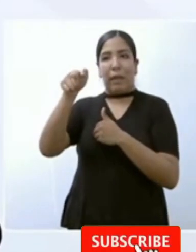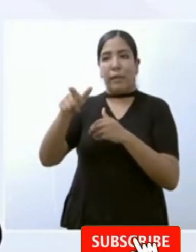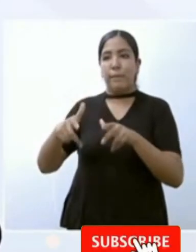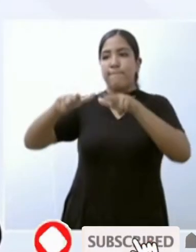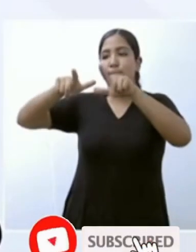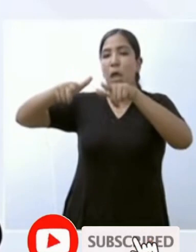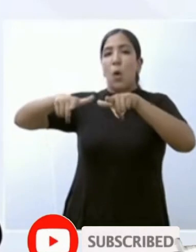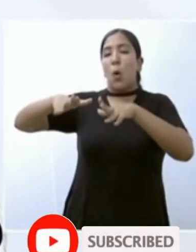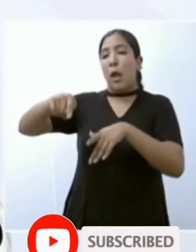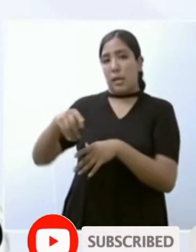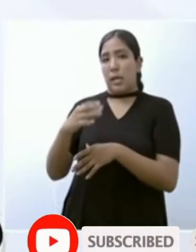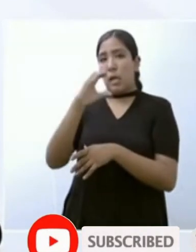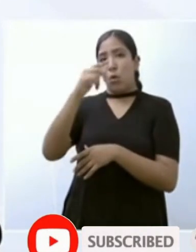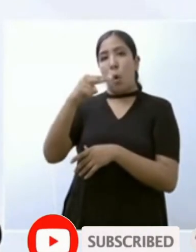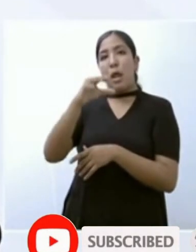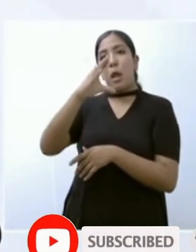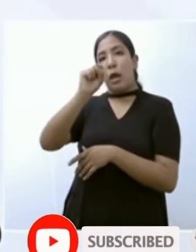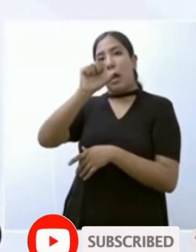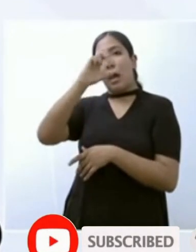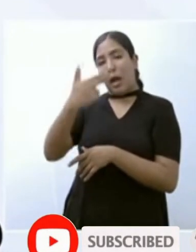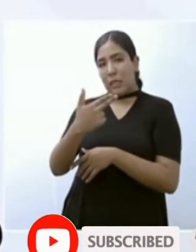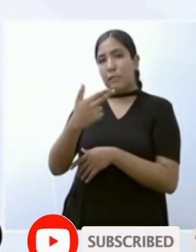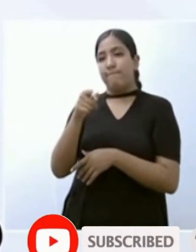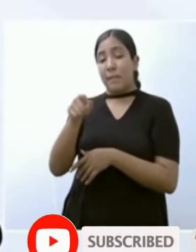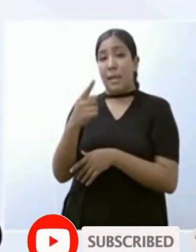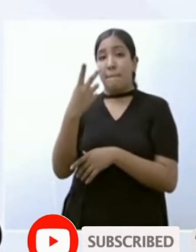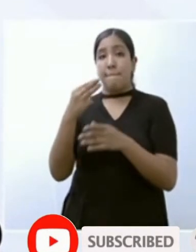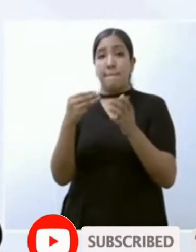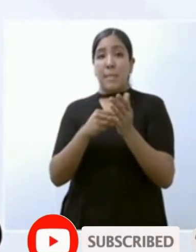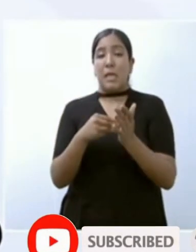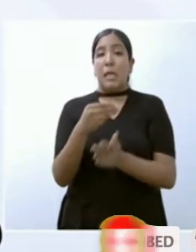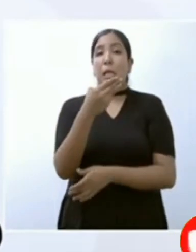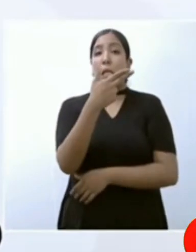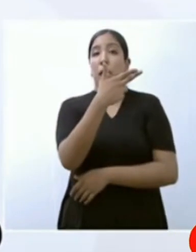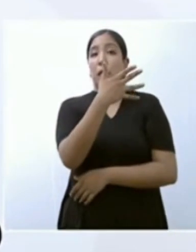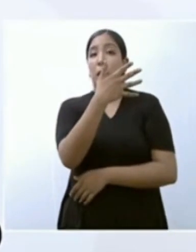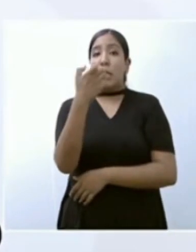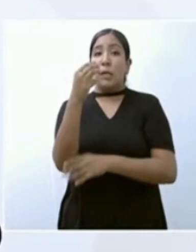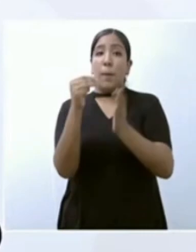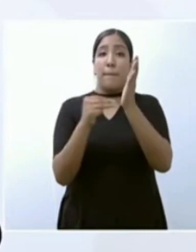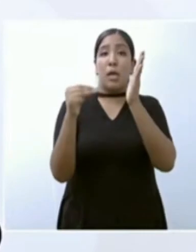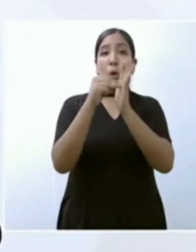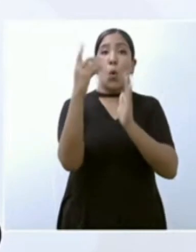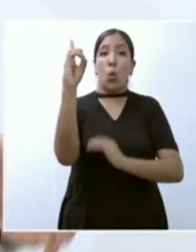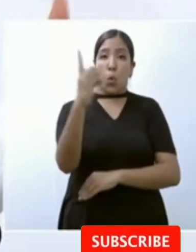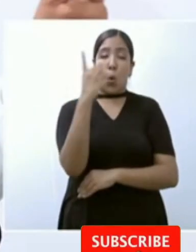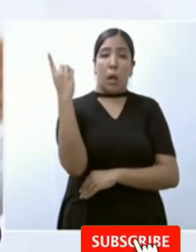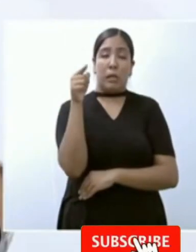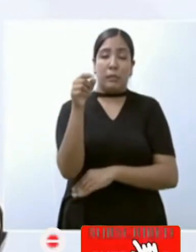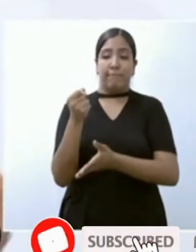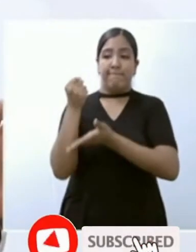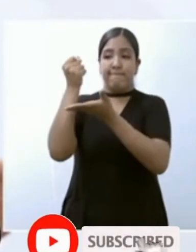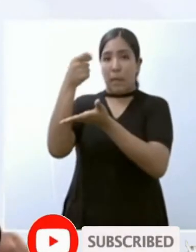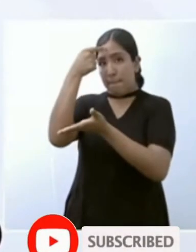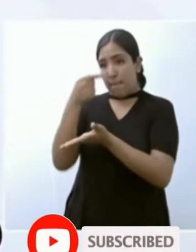la cash y es una inversión de mil quinientos millones de dólares vamos a